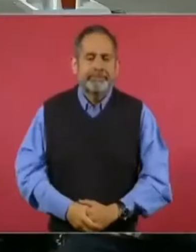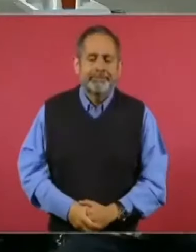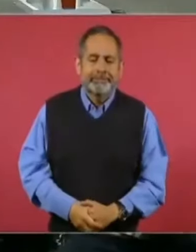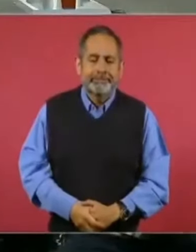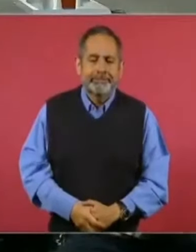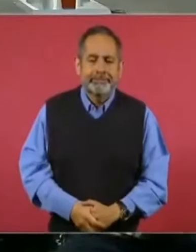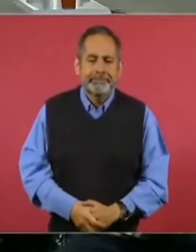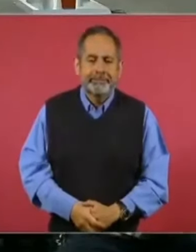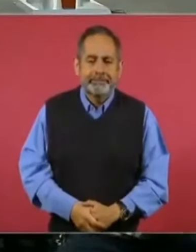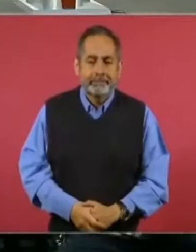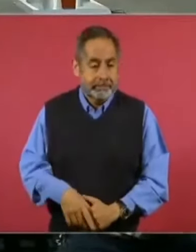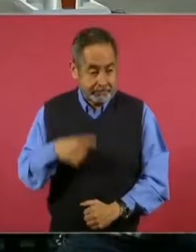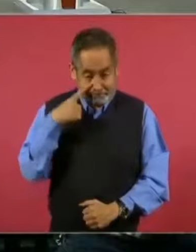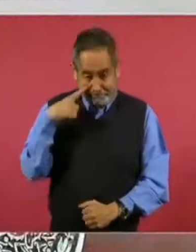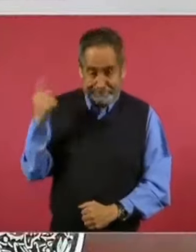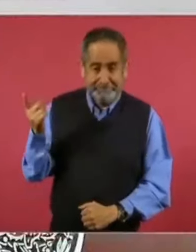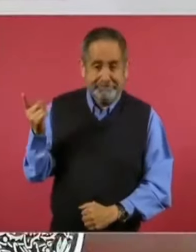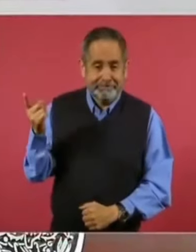Ya vieron,